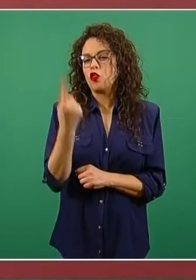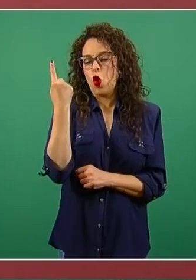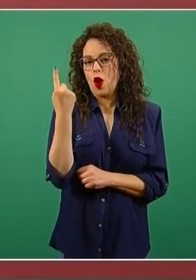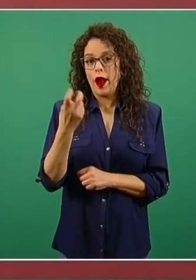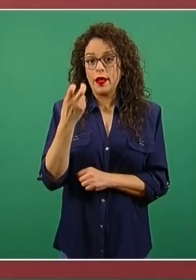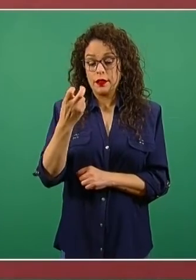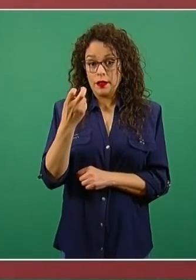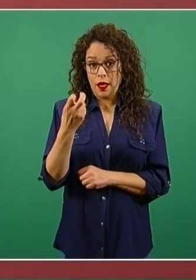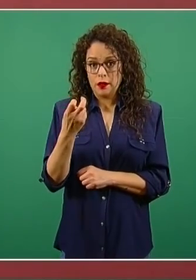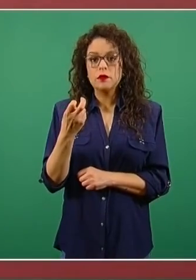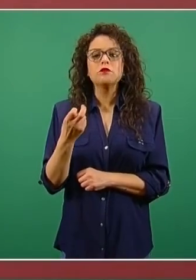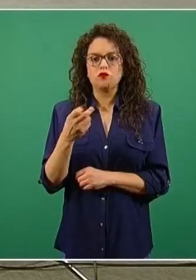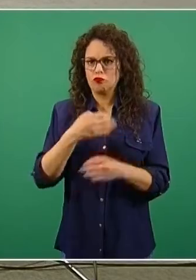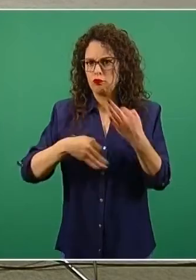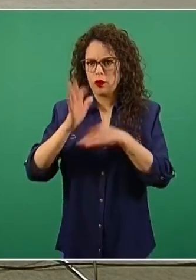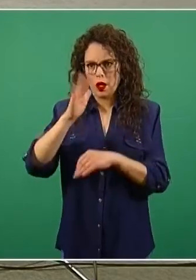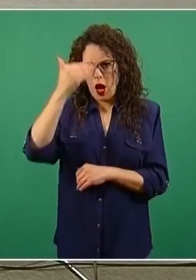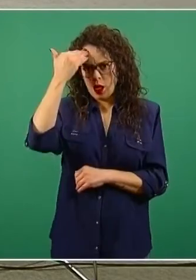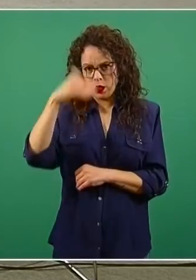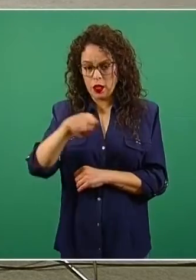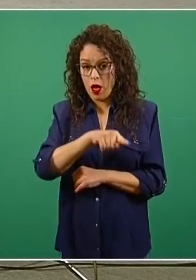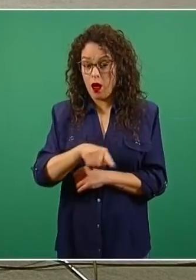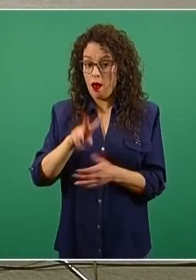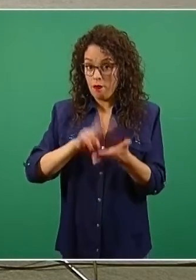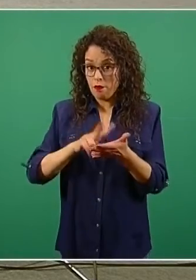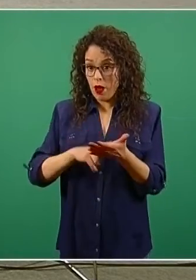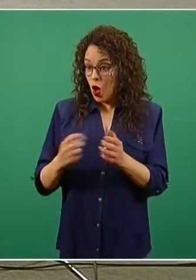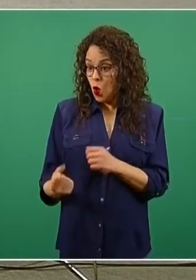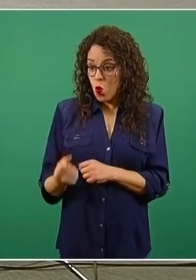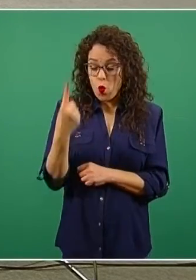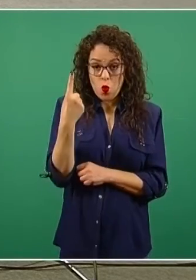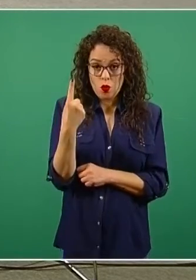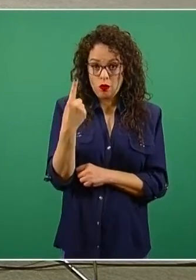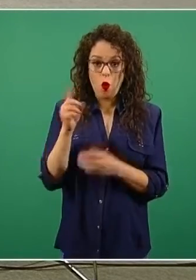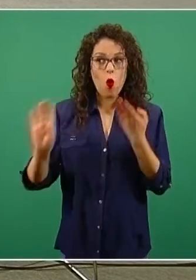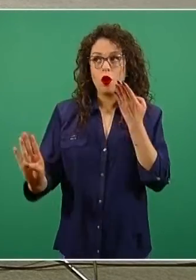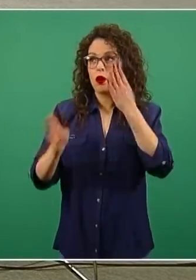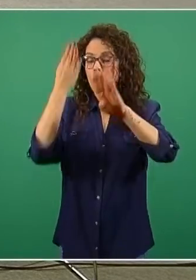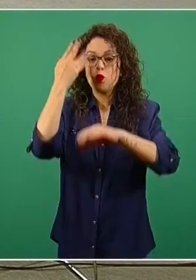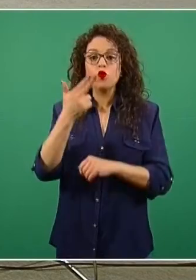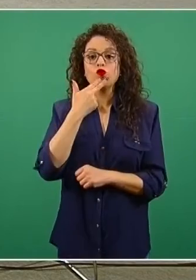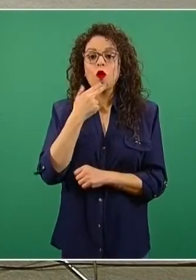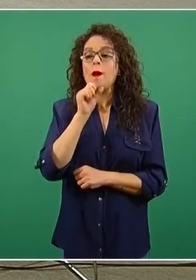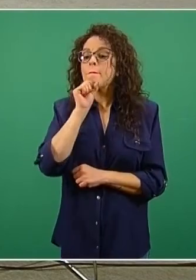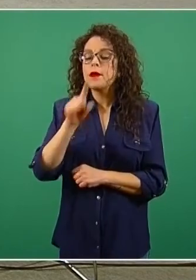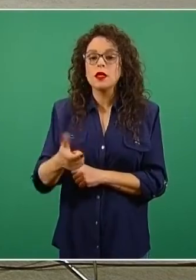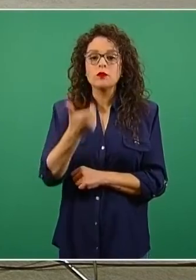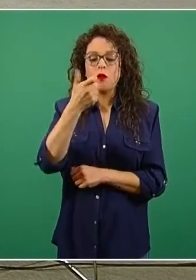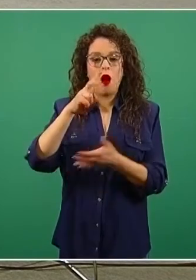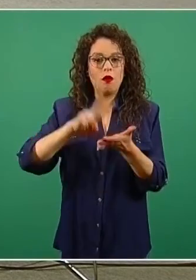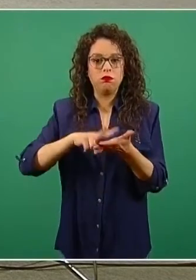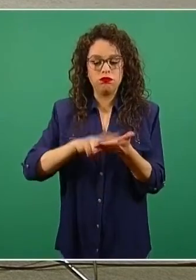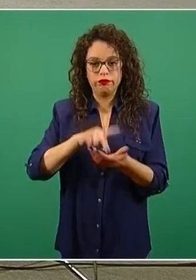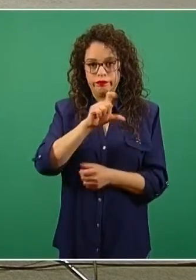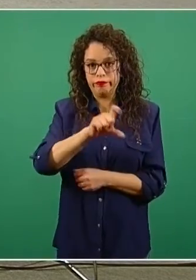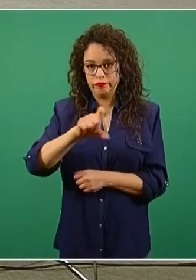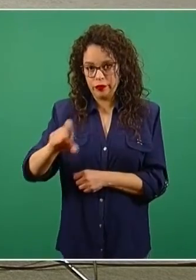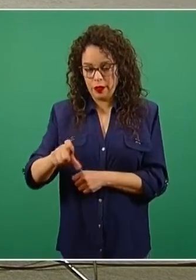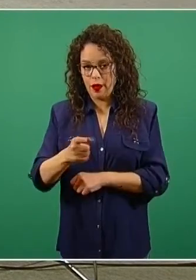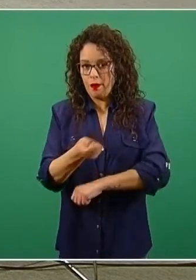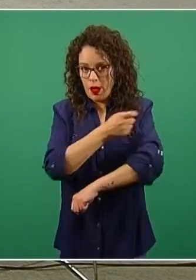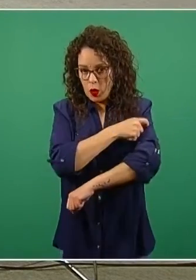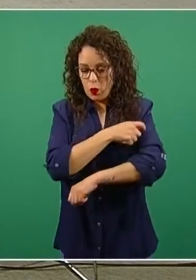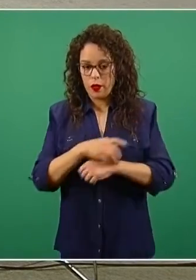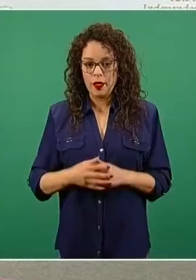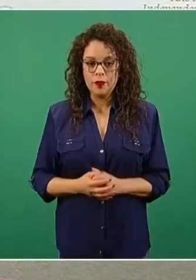público y es un precio único que están usando en todo el mundo. Y conforme nos acercamos entonces ya a la